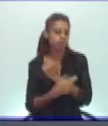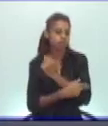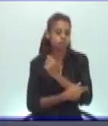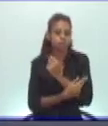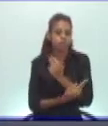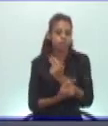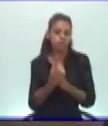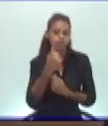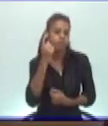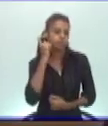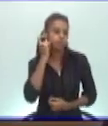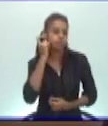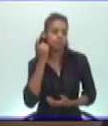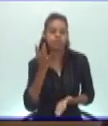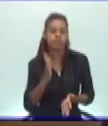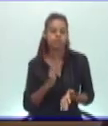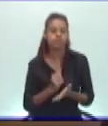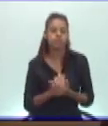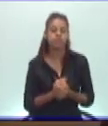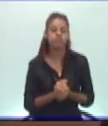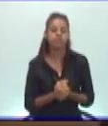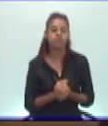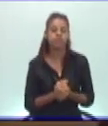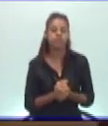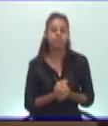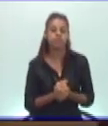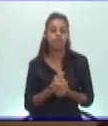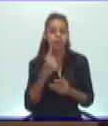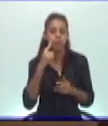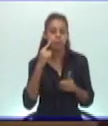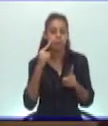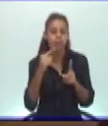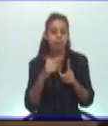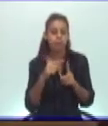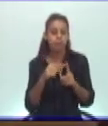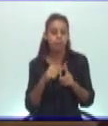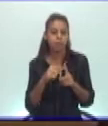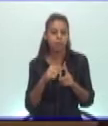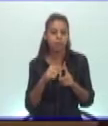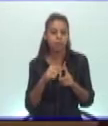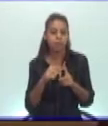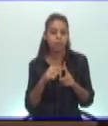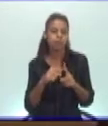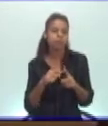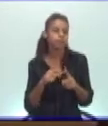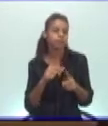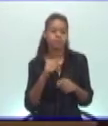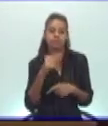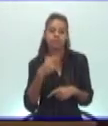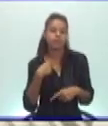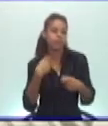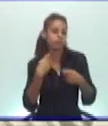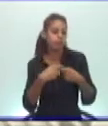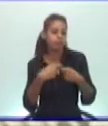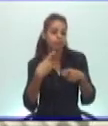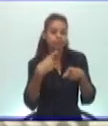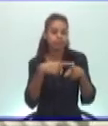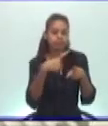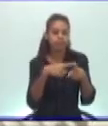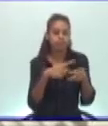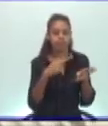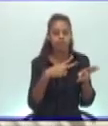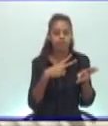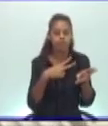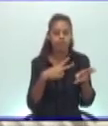cuando una muchacha identifica que su pareja tiene problemas de drogas, ahí mismo